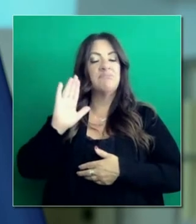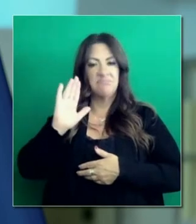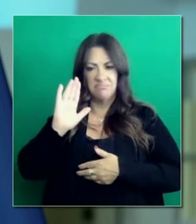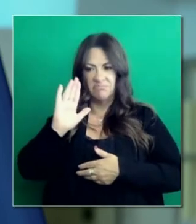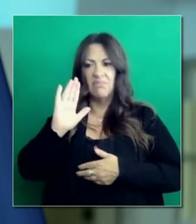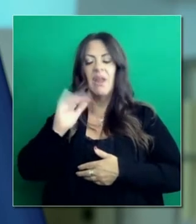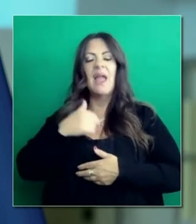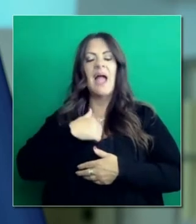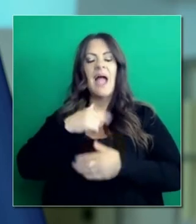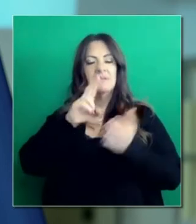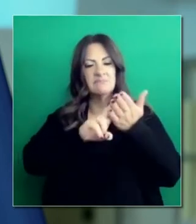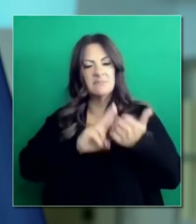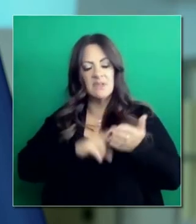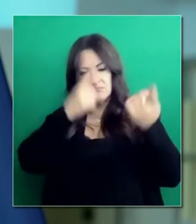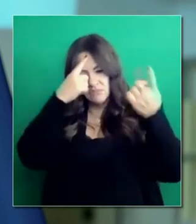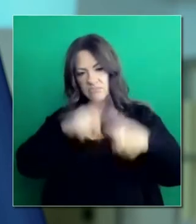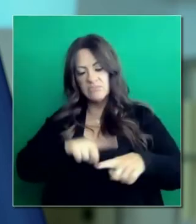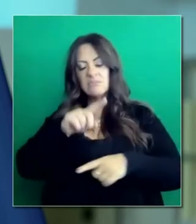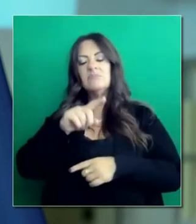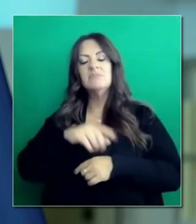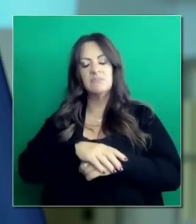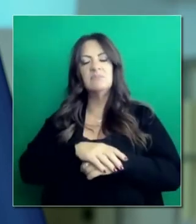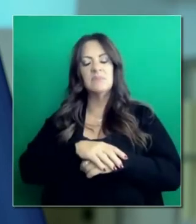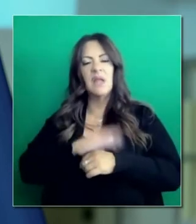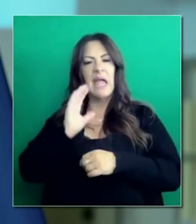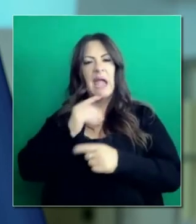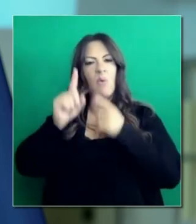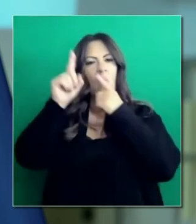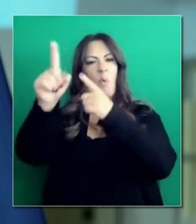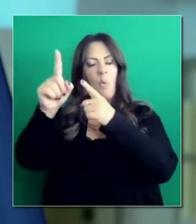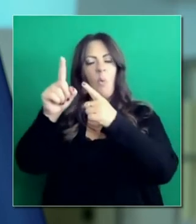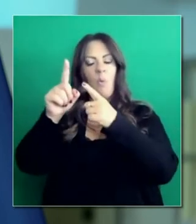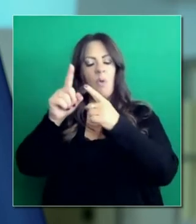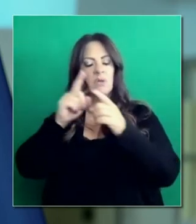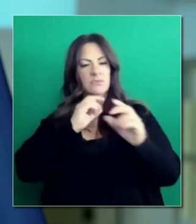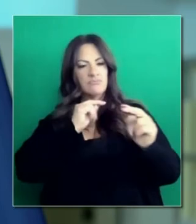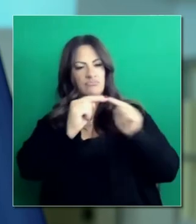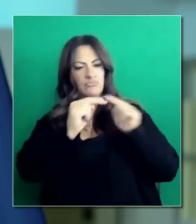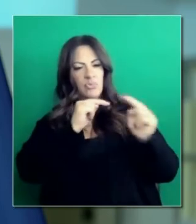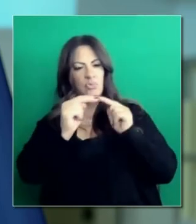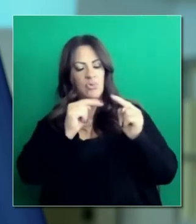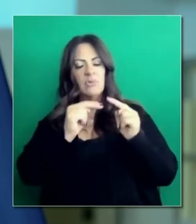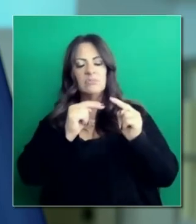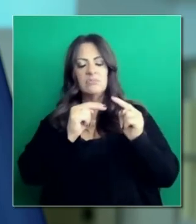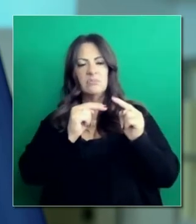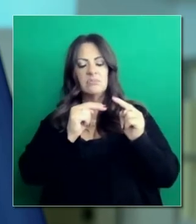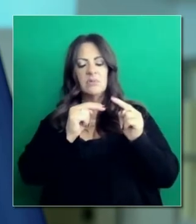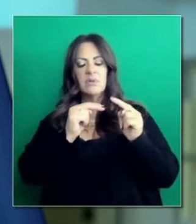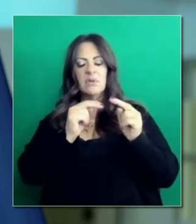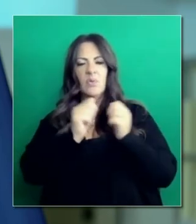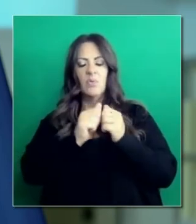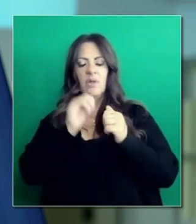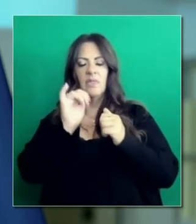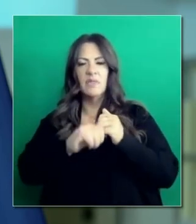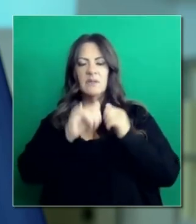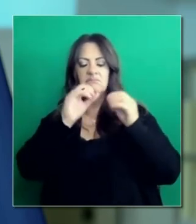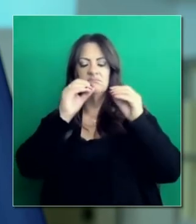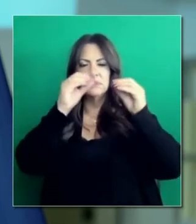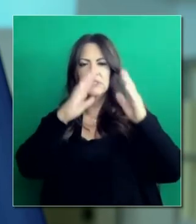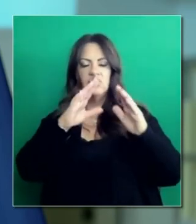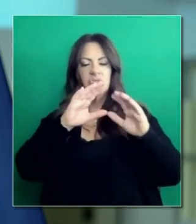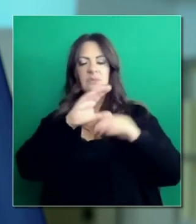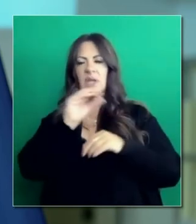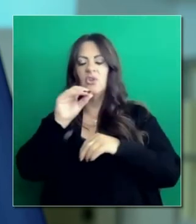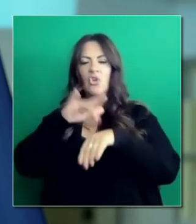memoranda de comprensión de los deseos de avanzar esta causa de acuerdos colectivos.